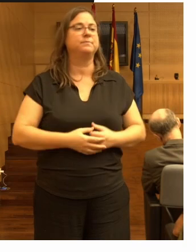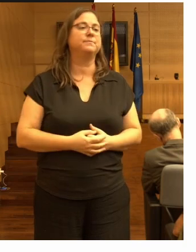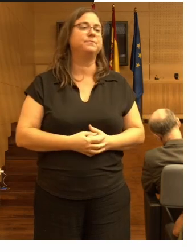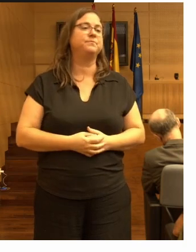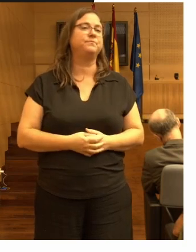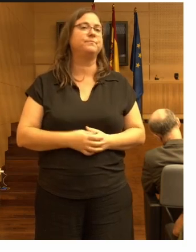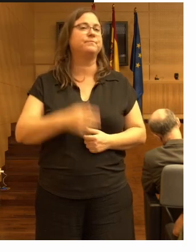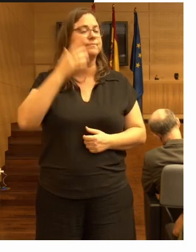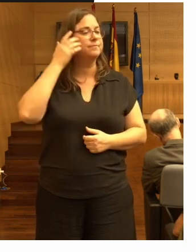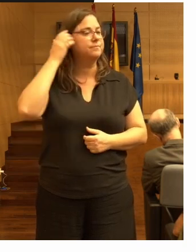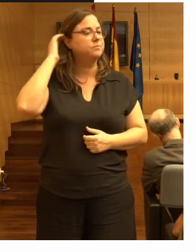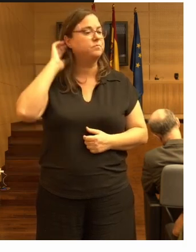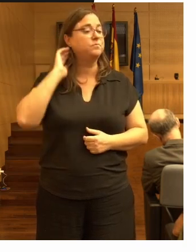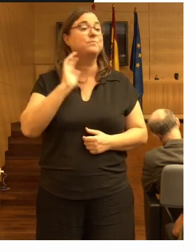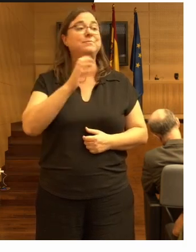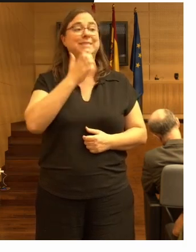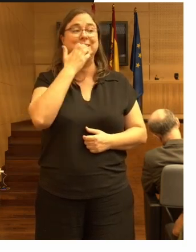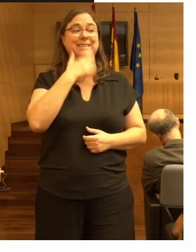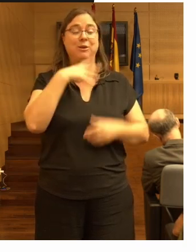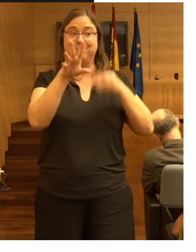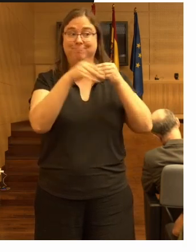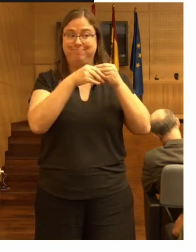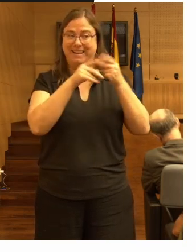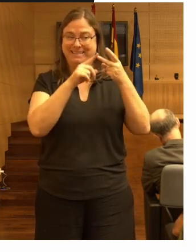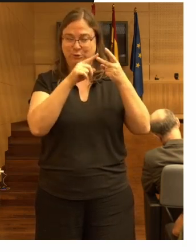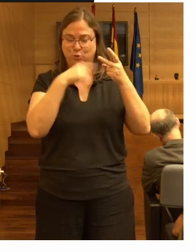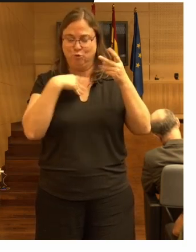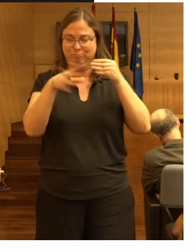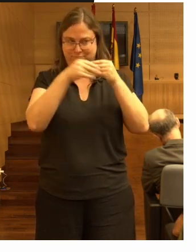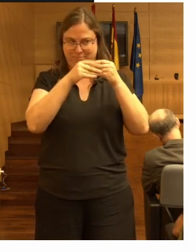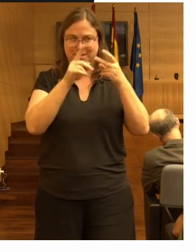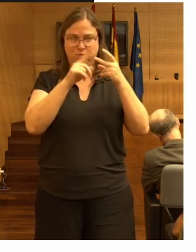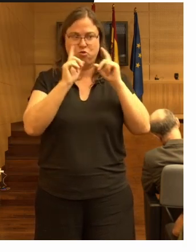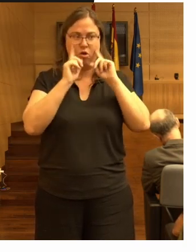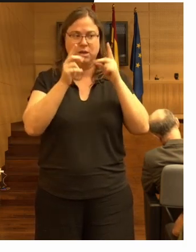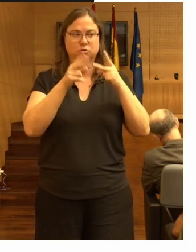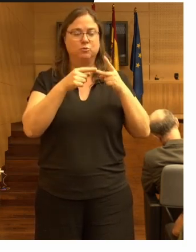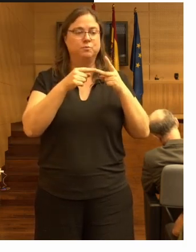si quiero añadir una cosa al segundo caso